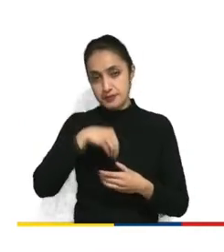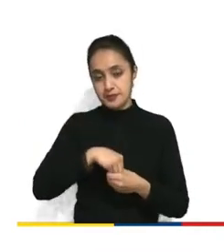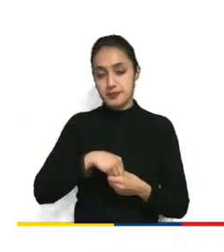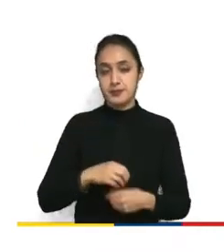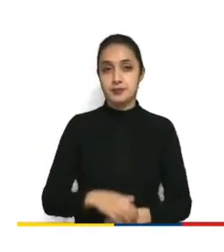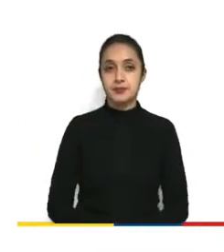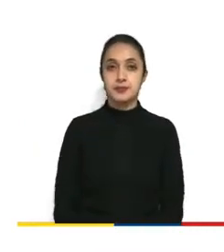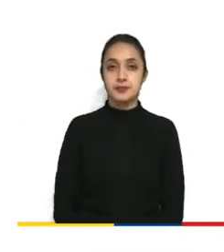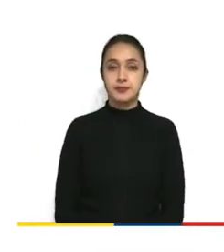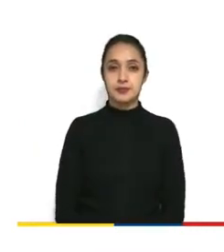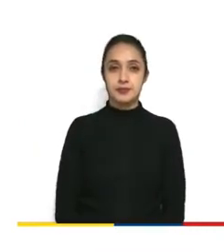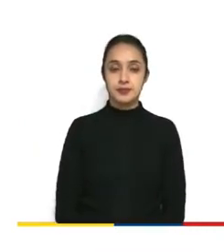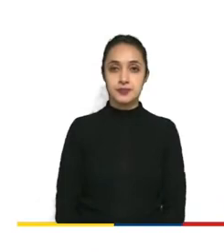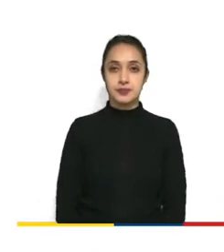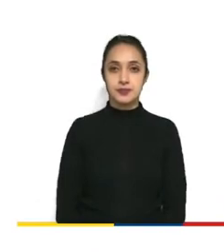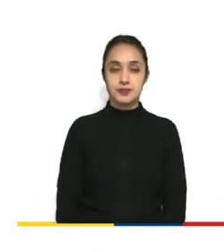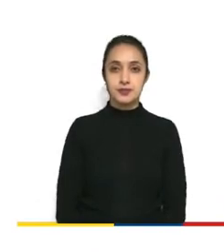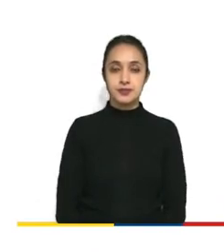Sí, en los Estados Unidos.